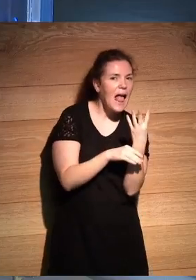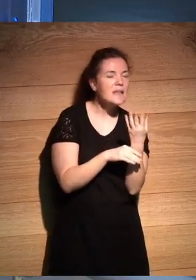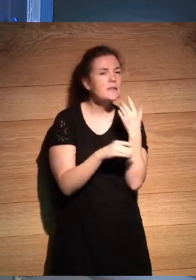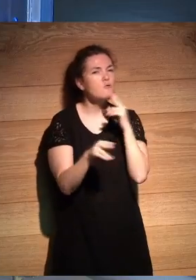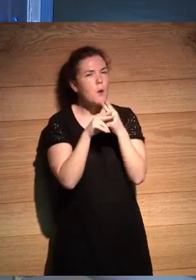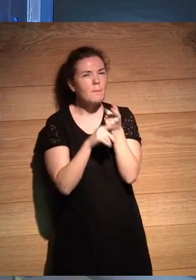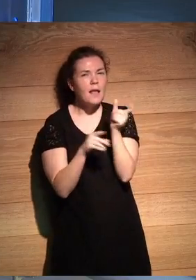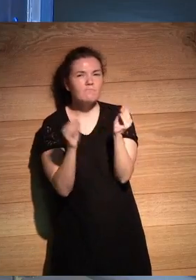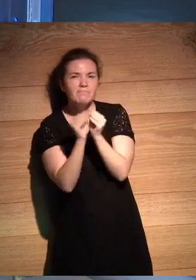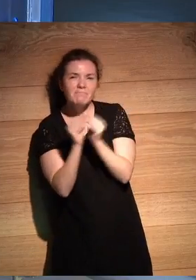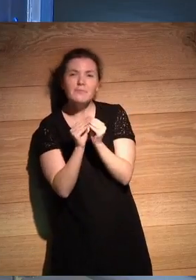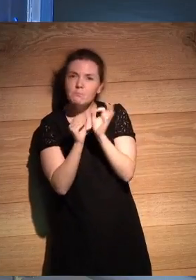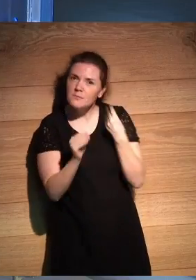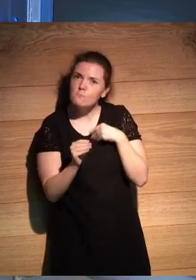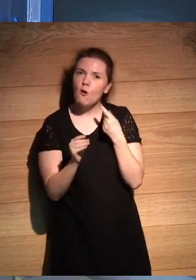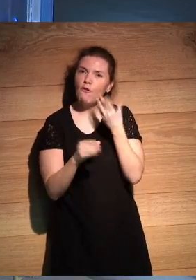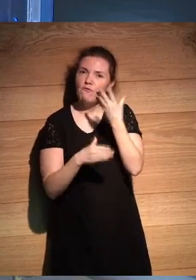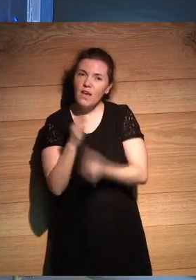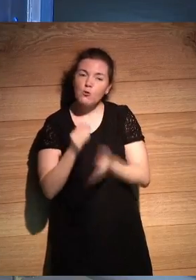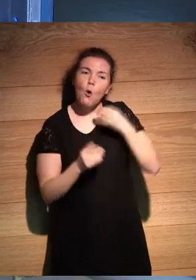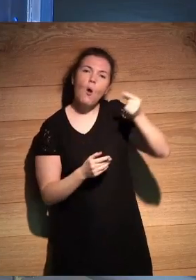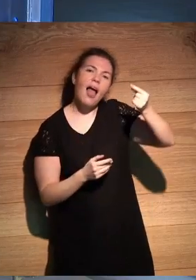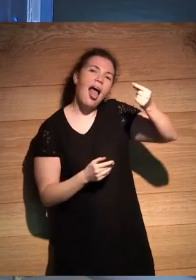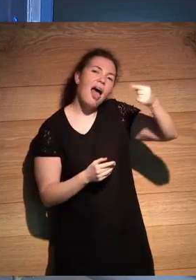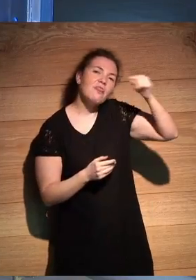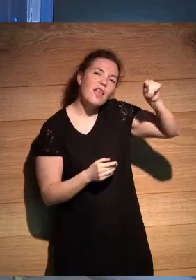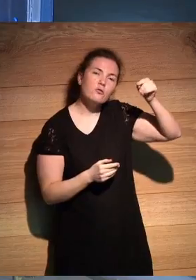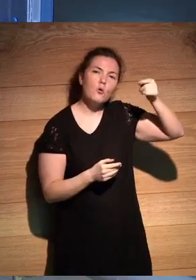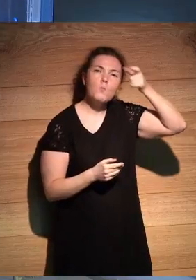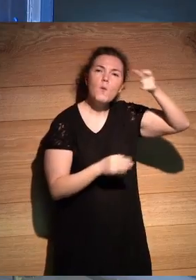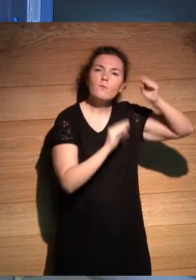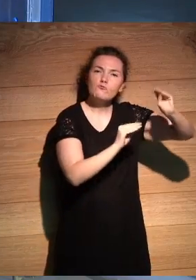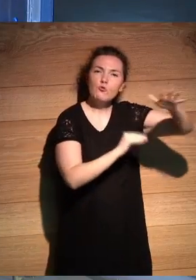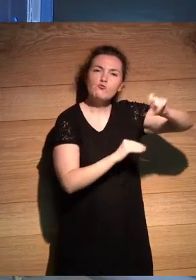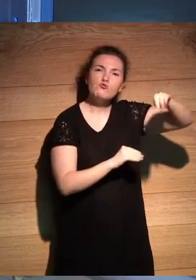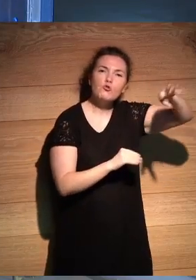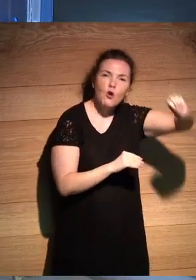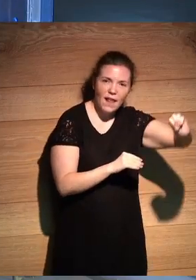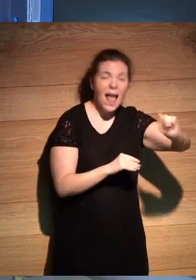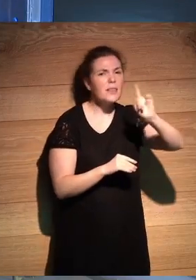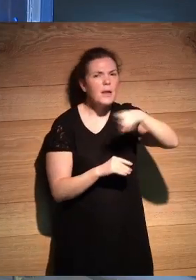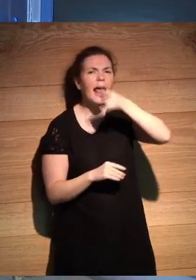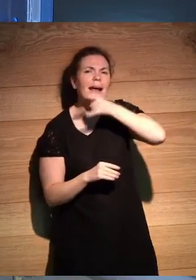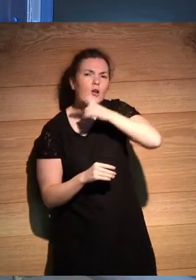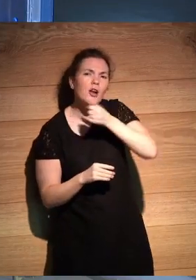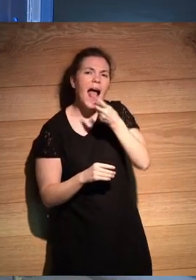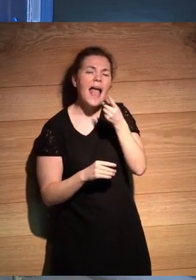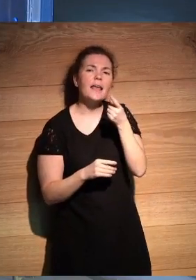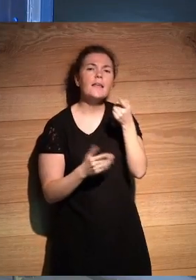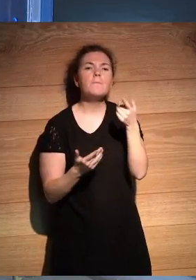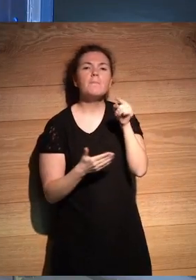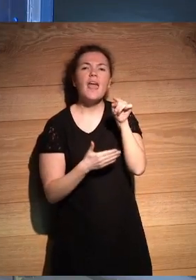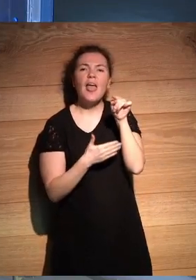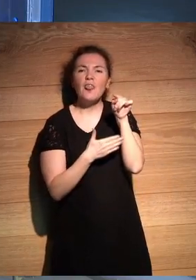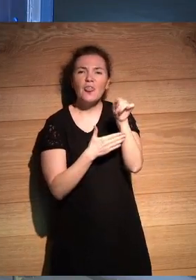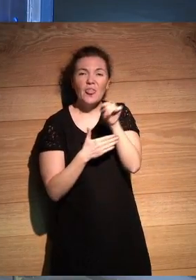a la hora de equivocarse también en algunos de los acentos de los pueblos de Sonora. Incluso hay algunos errores de dedo a la